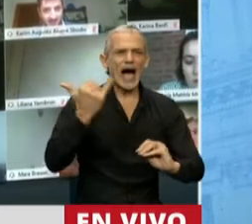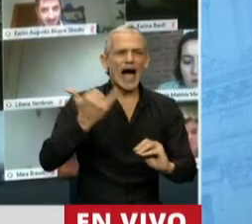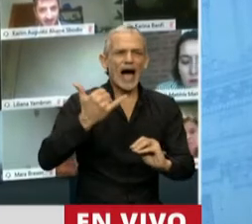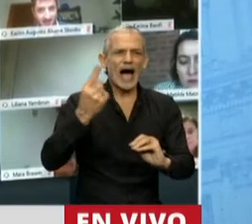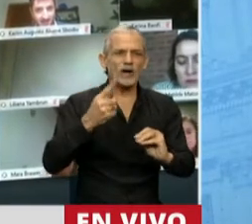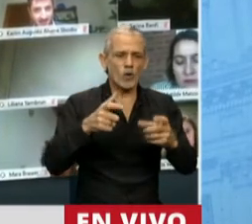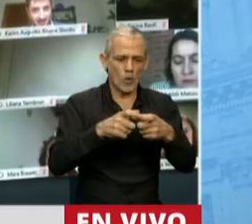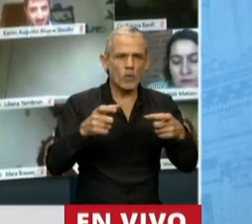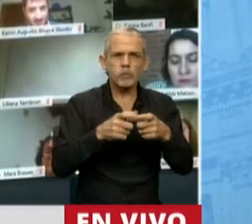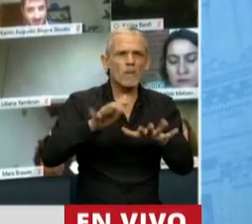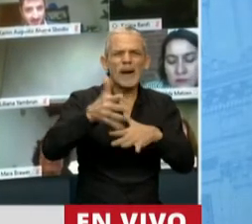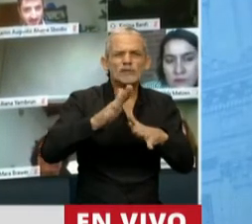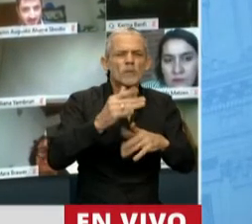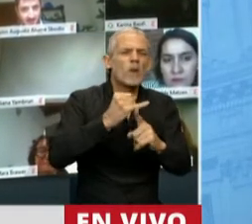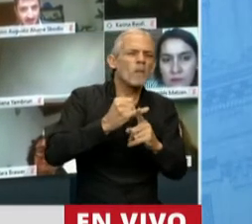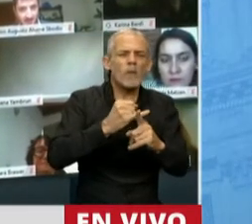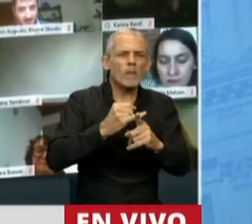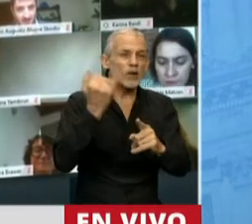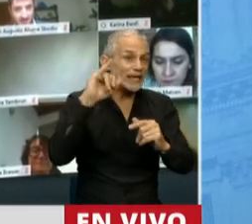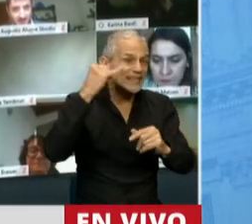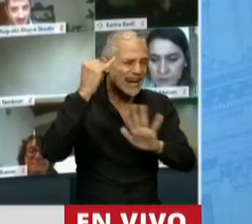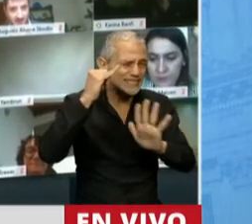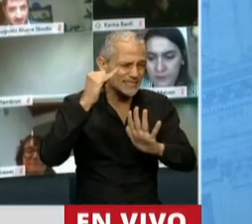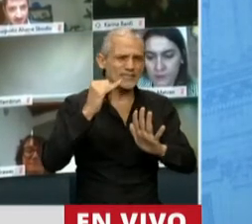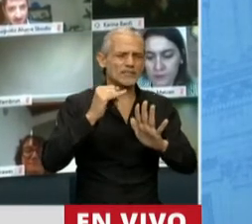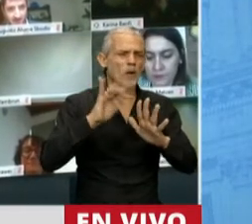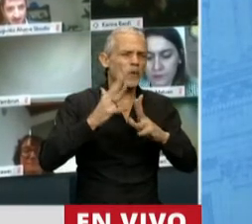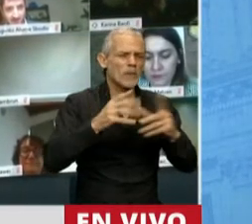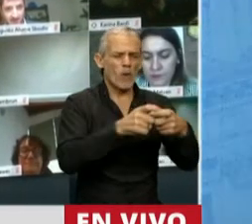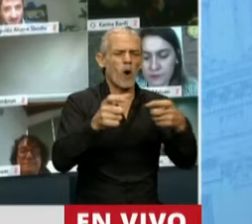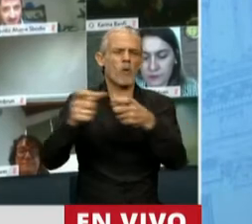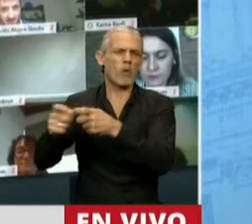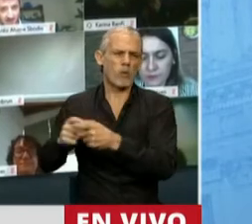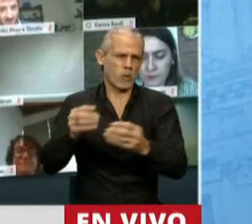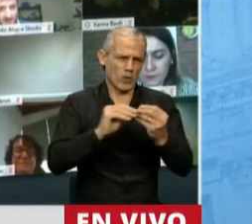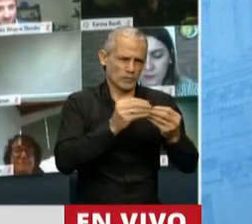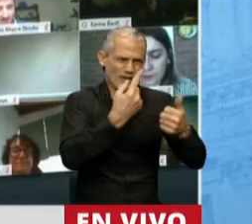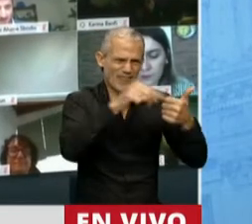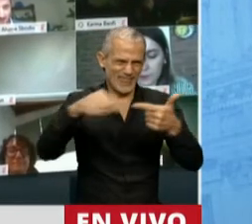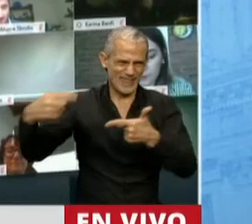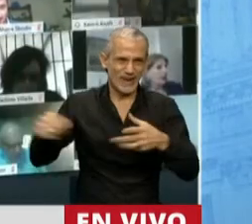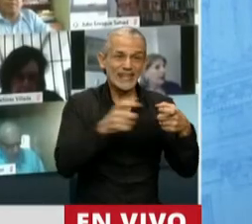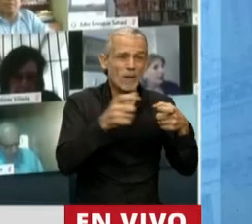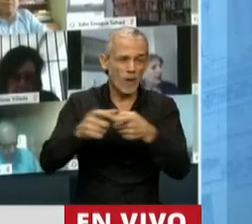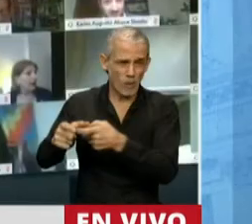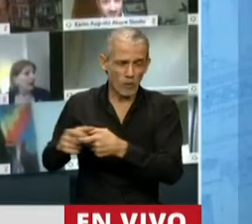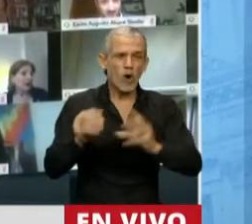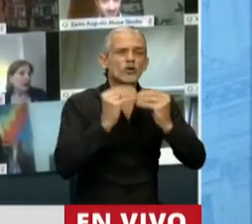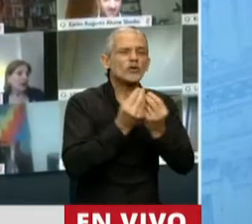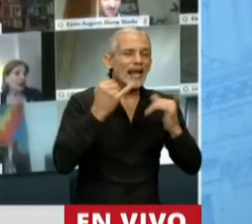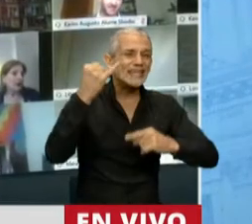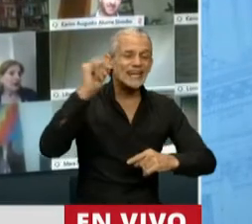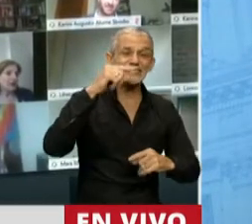cupón promedio, es decir, intereses promedios de los distintos bonos, porque son un conjunto de bonos, del 7